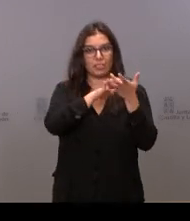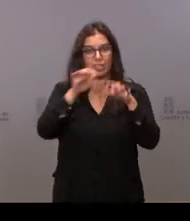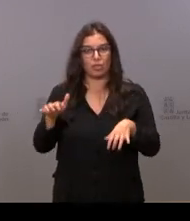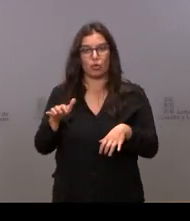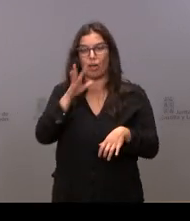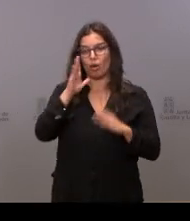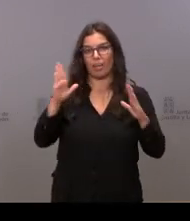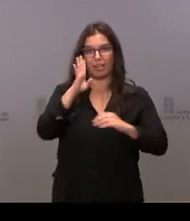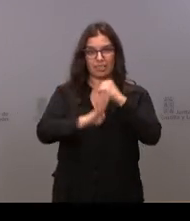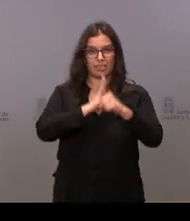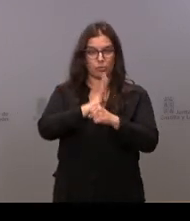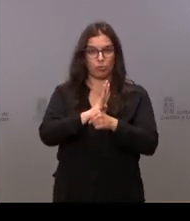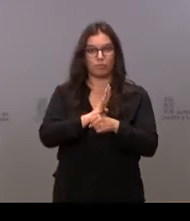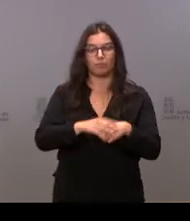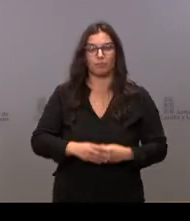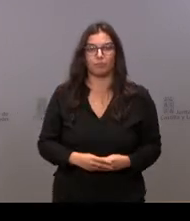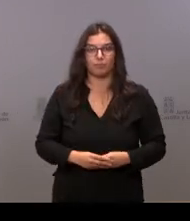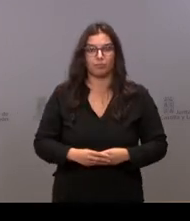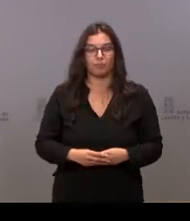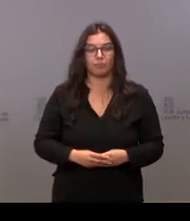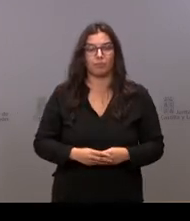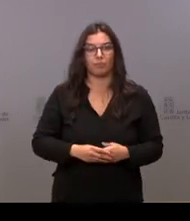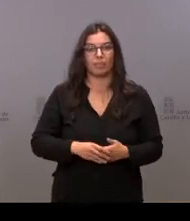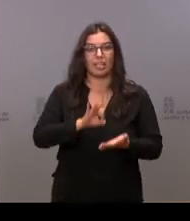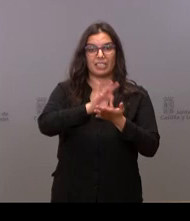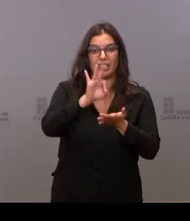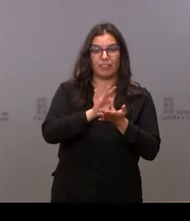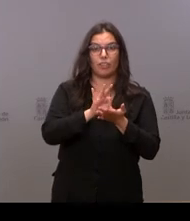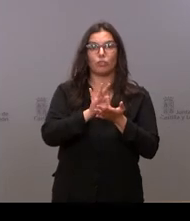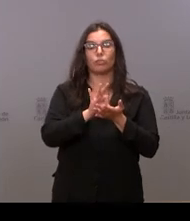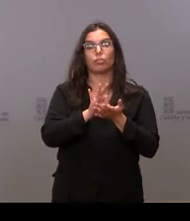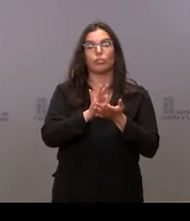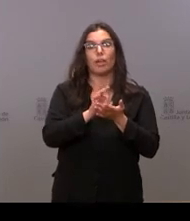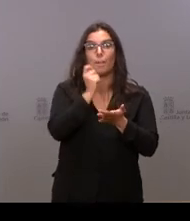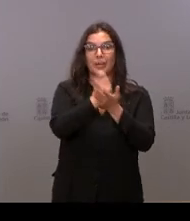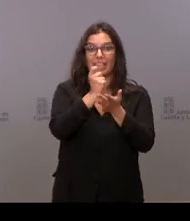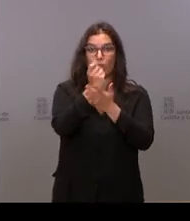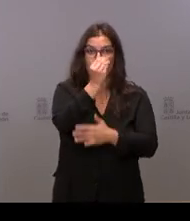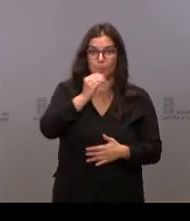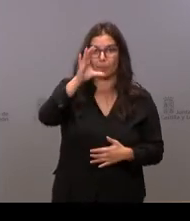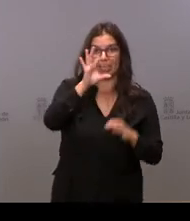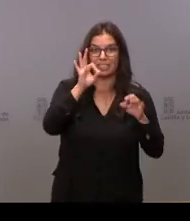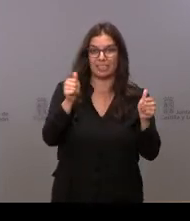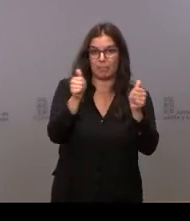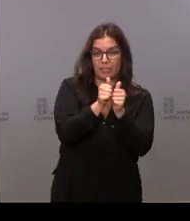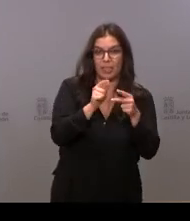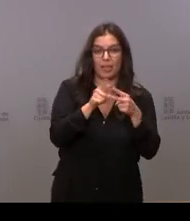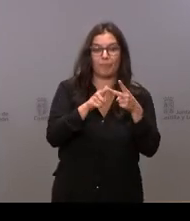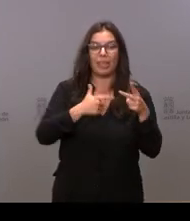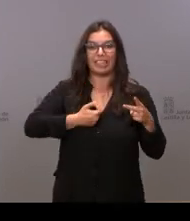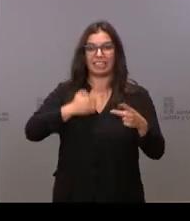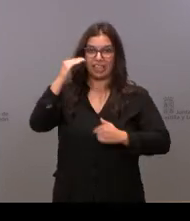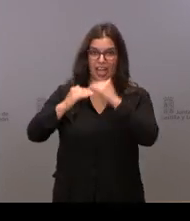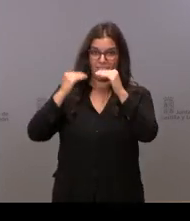esta legislatura. Aumento de las prestaciones por dependencia, la teleasistencia avanzada tan citada